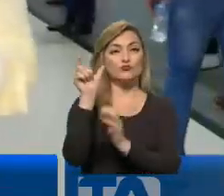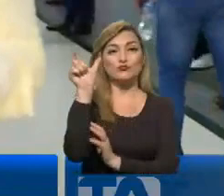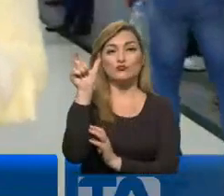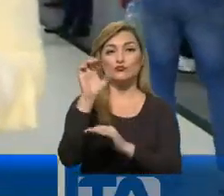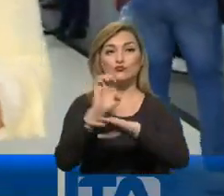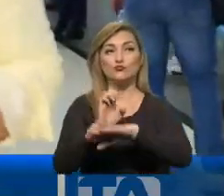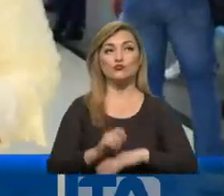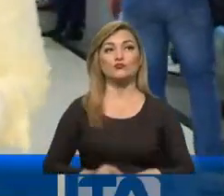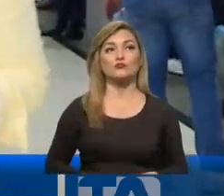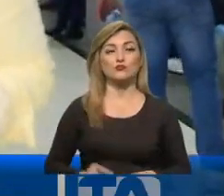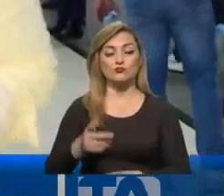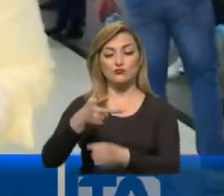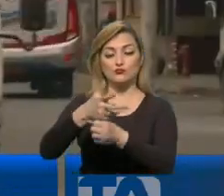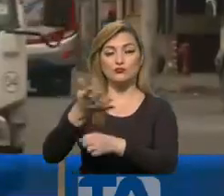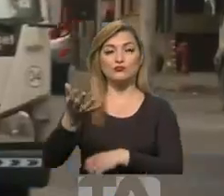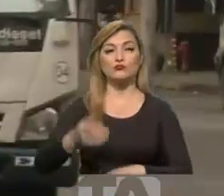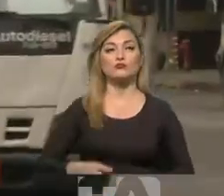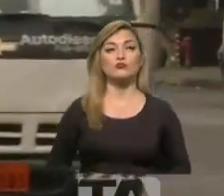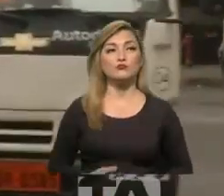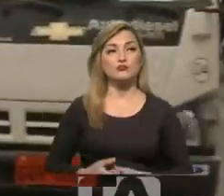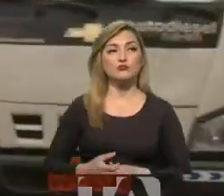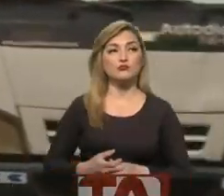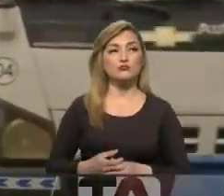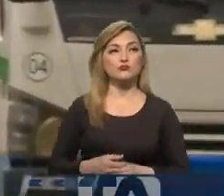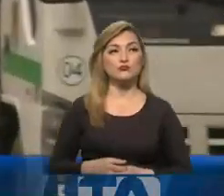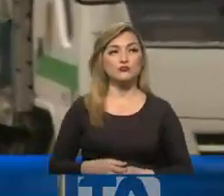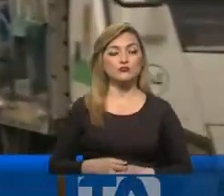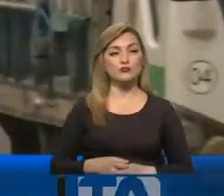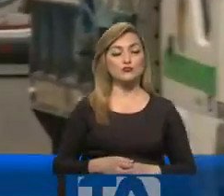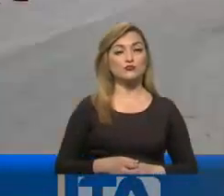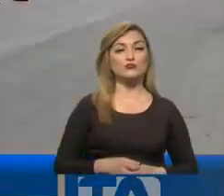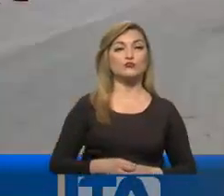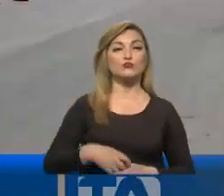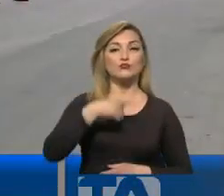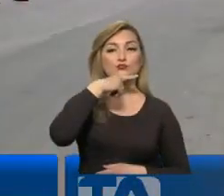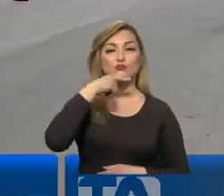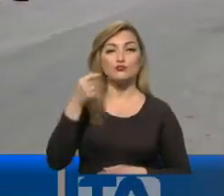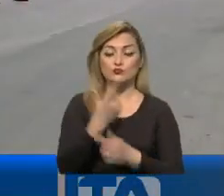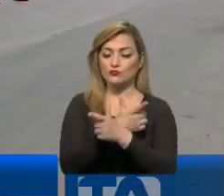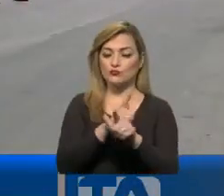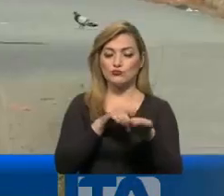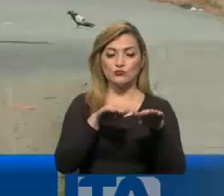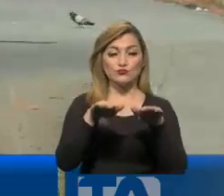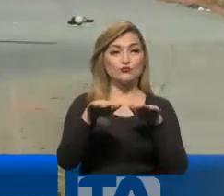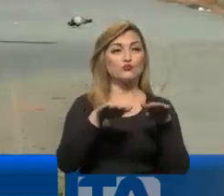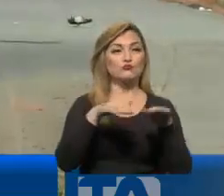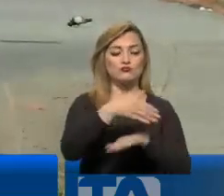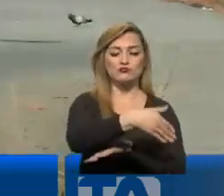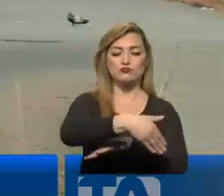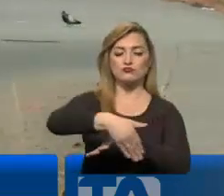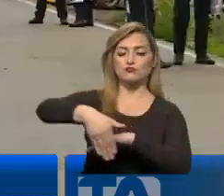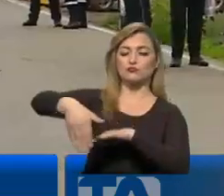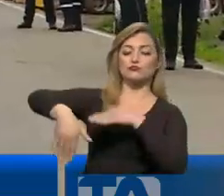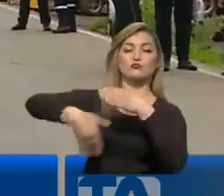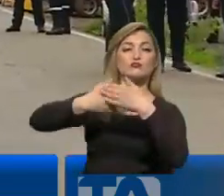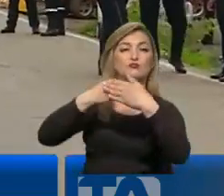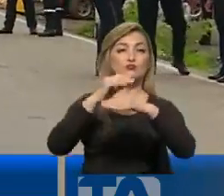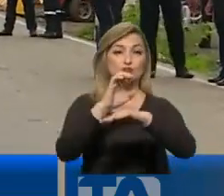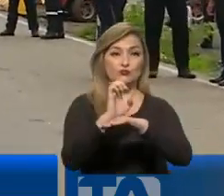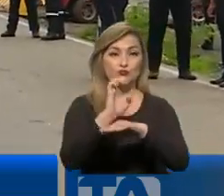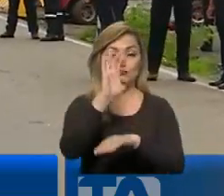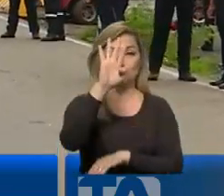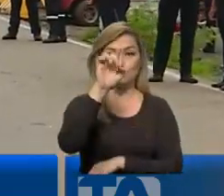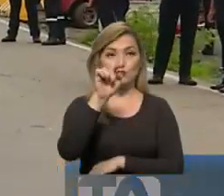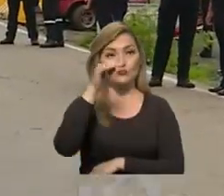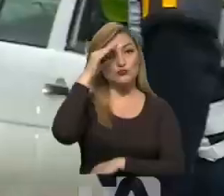Ecuador. Sobre eso les hemos preparado un reportaje. Si bien será un feriado con libre movilidad por las carreteras del territorio nacional, los más de